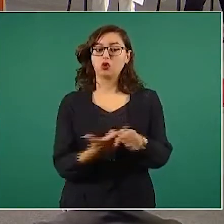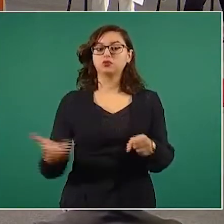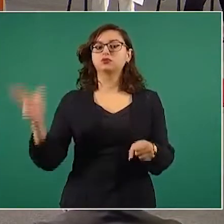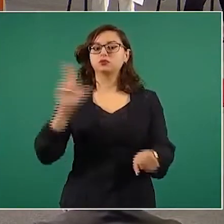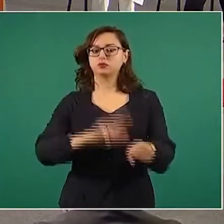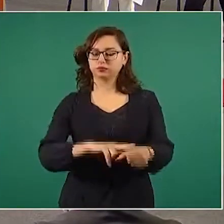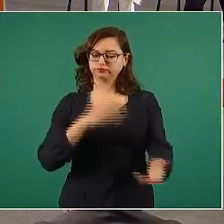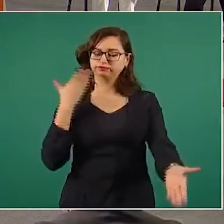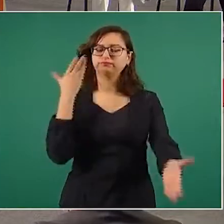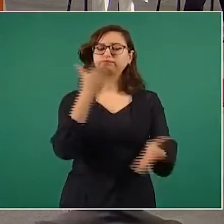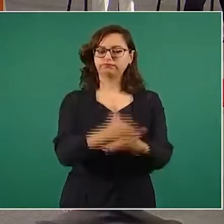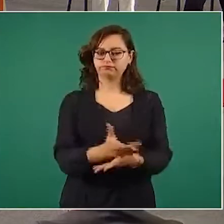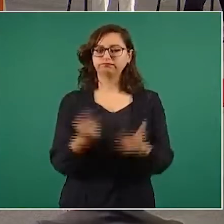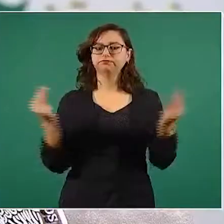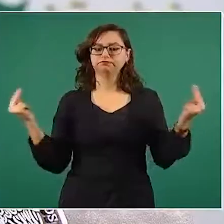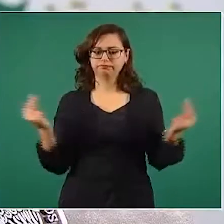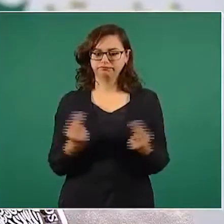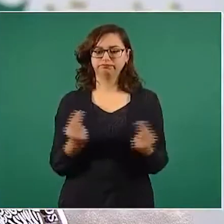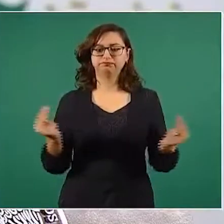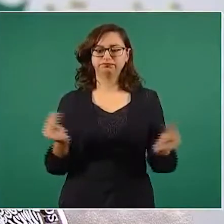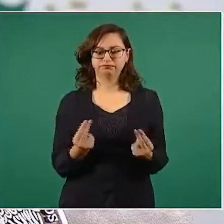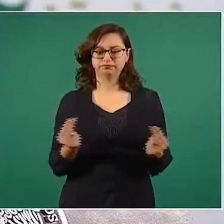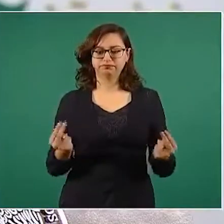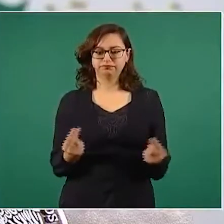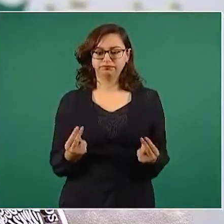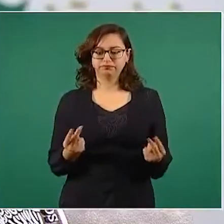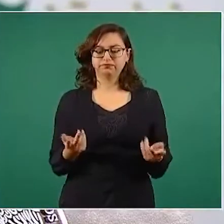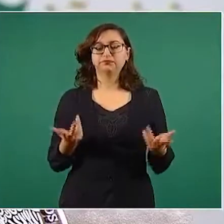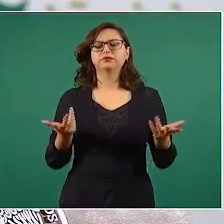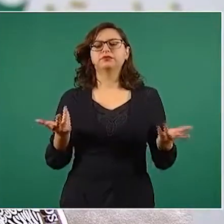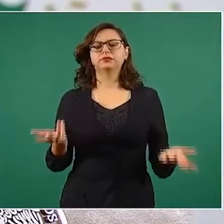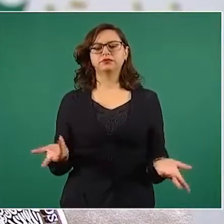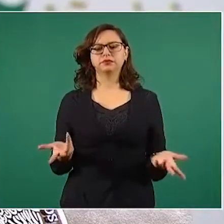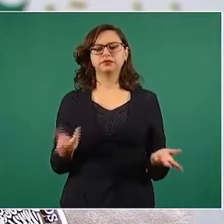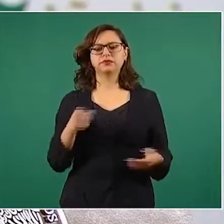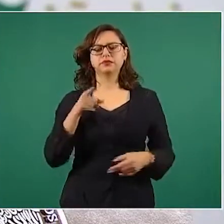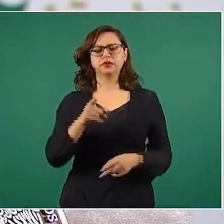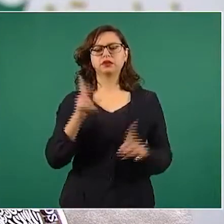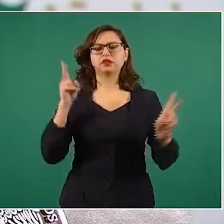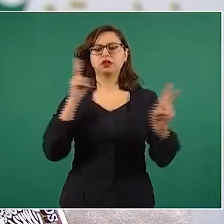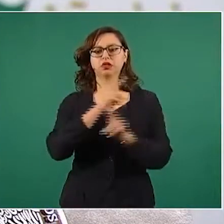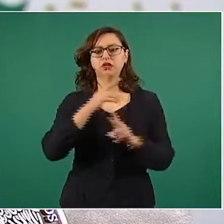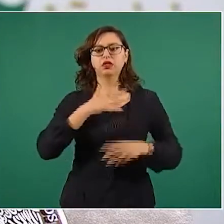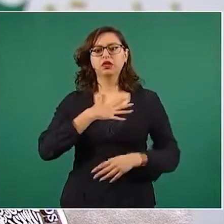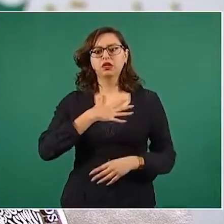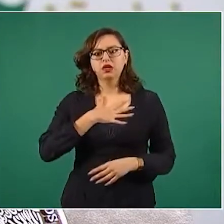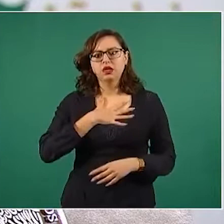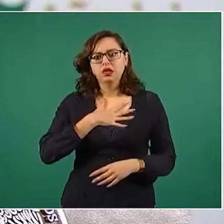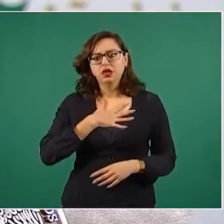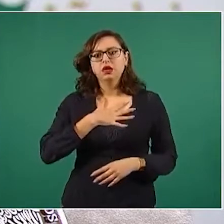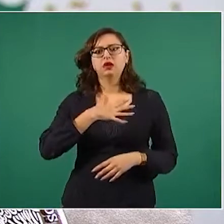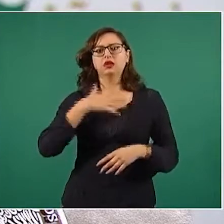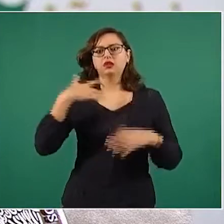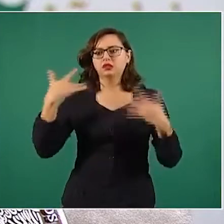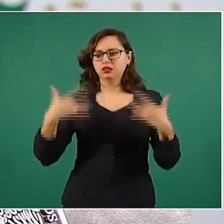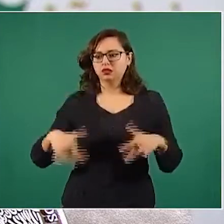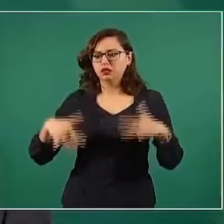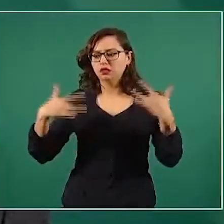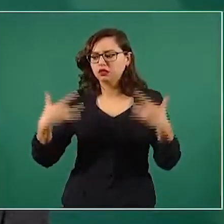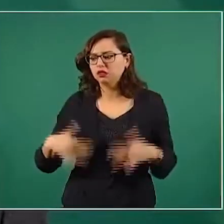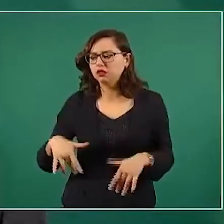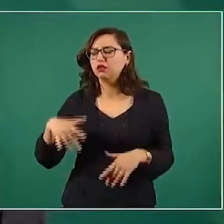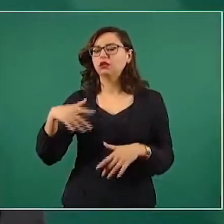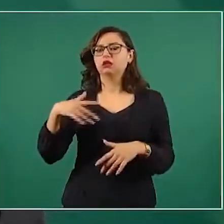para ser atendido. Ahora, si presentas dificultad para respirar, no esperes más. Llama al 911